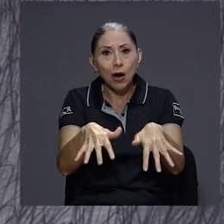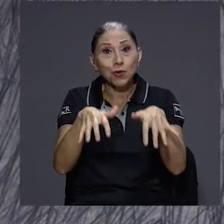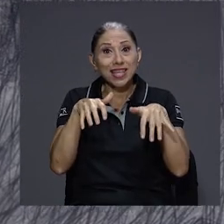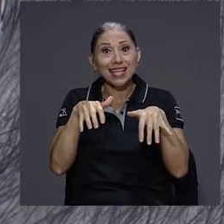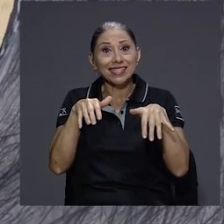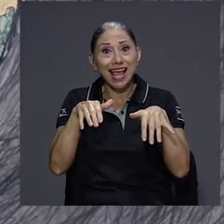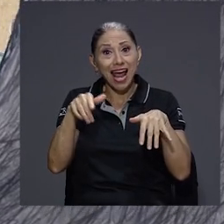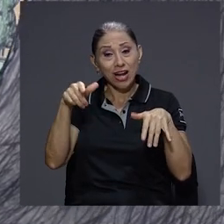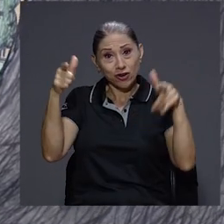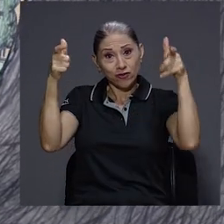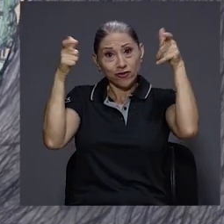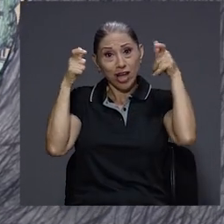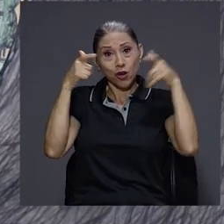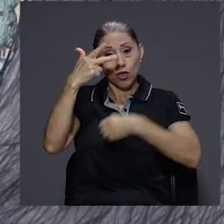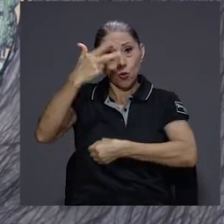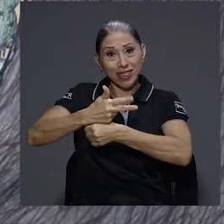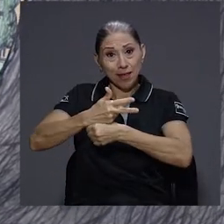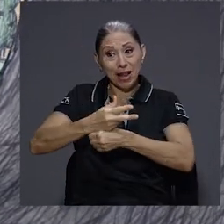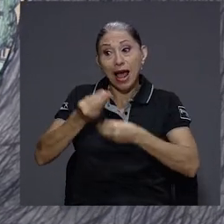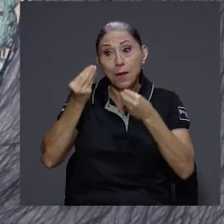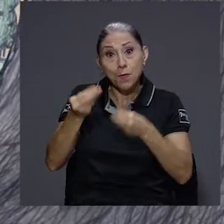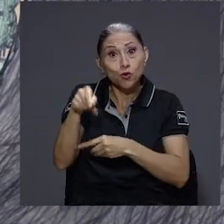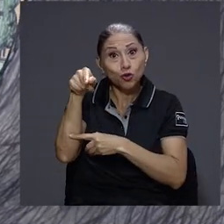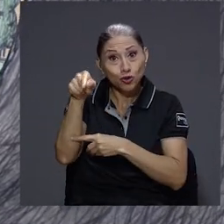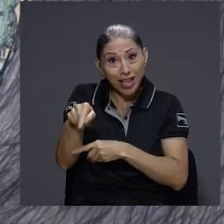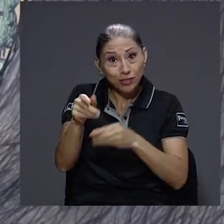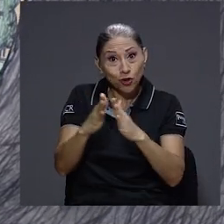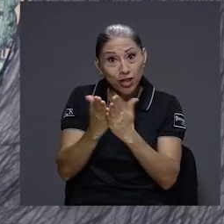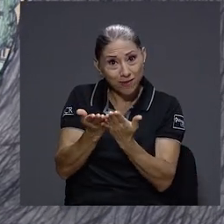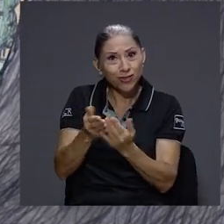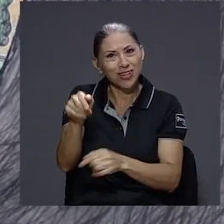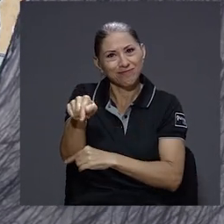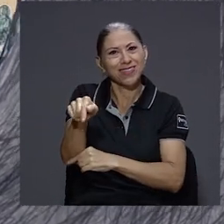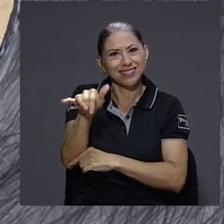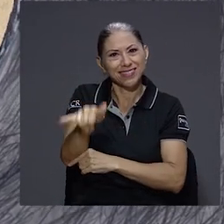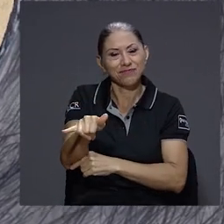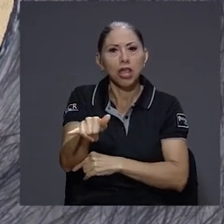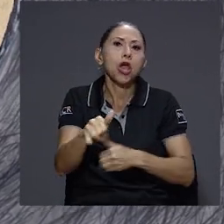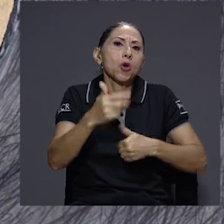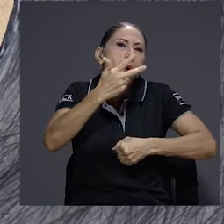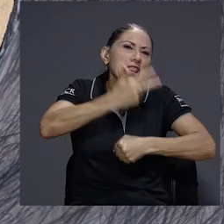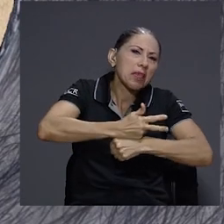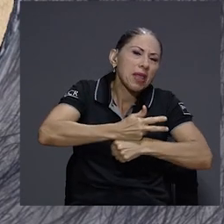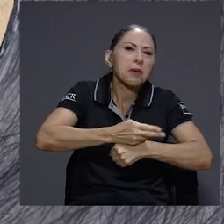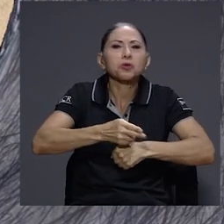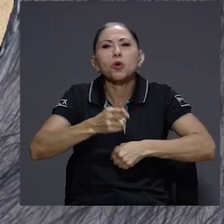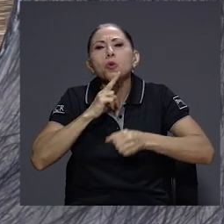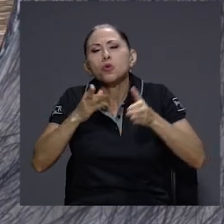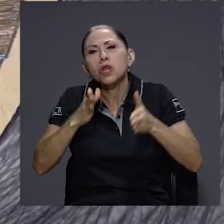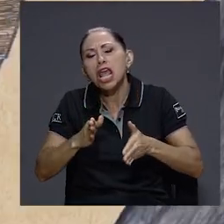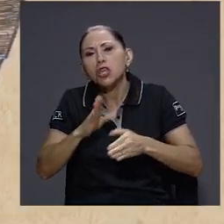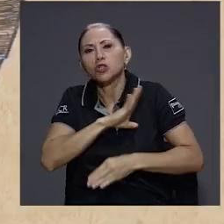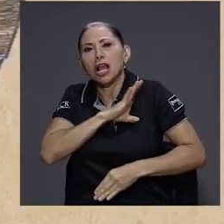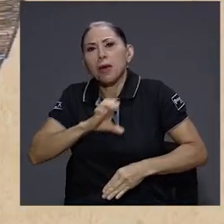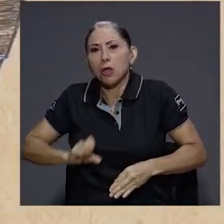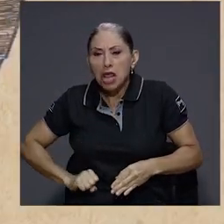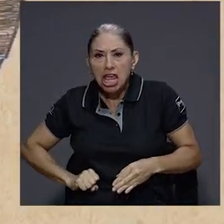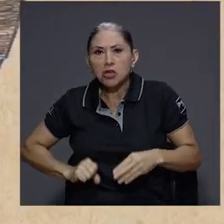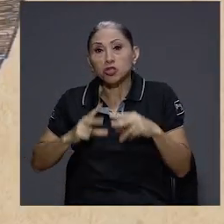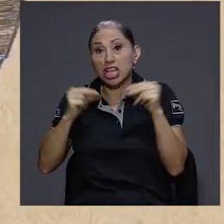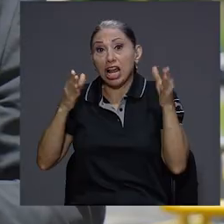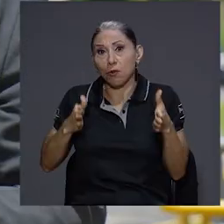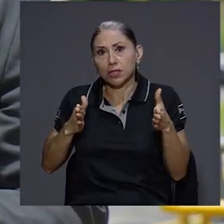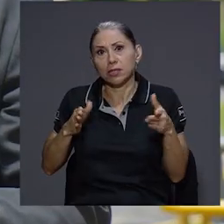muchos de esos libros llegaron de esa manera y es así como grupos de guatemaltecos, hondureños, salvadoreños y carruenses y por supuesto